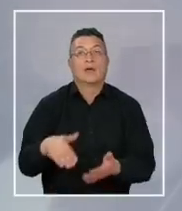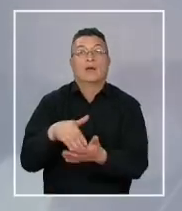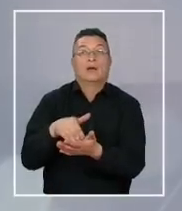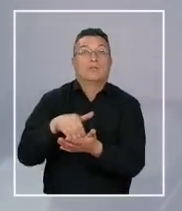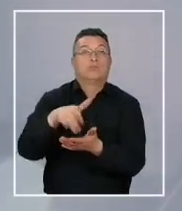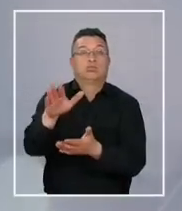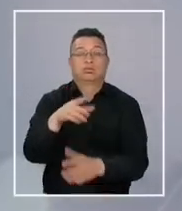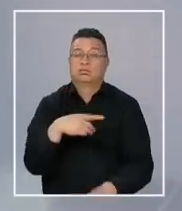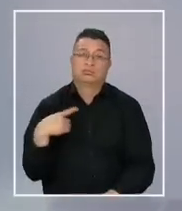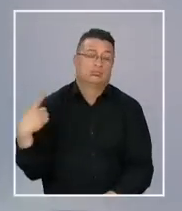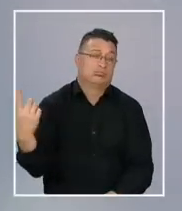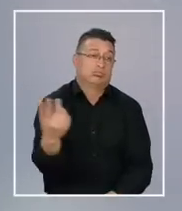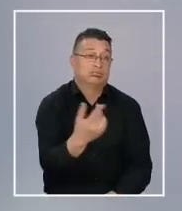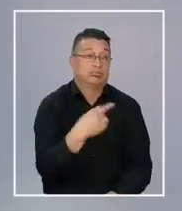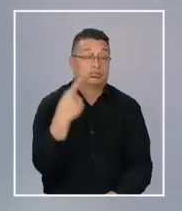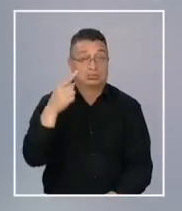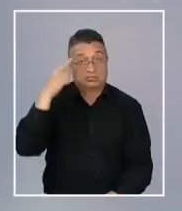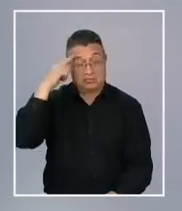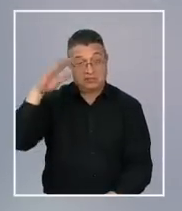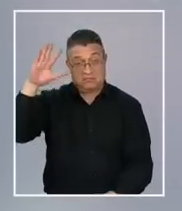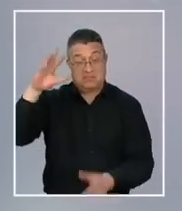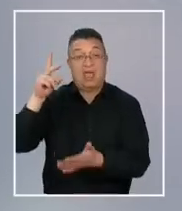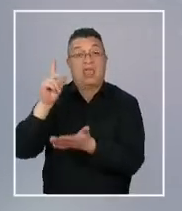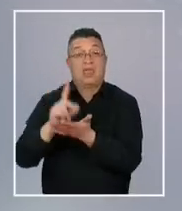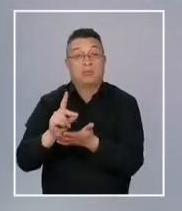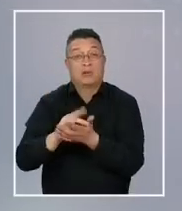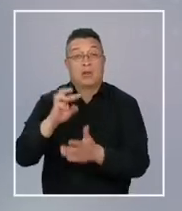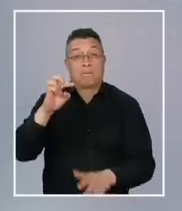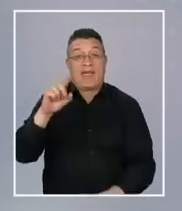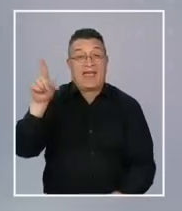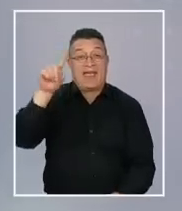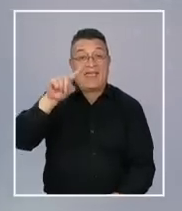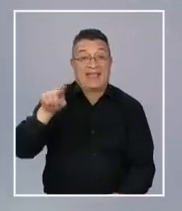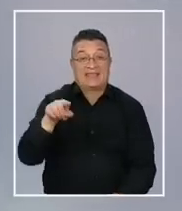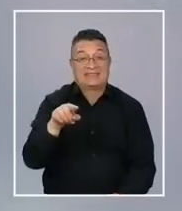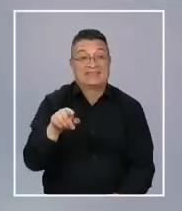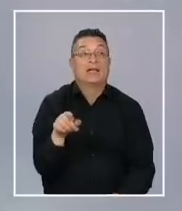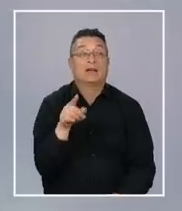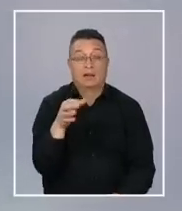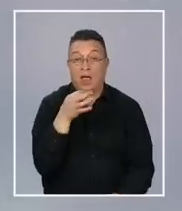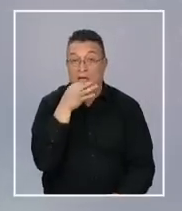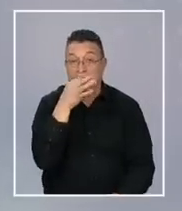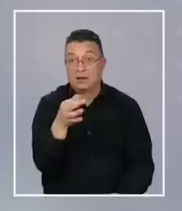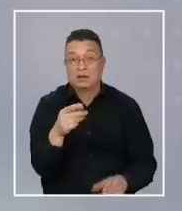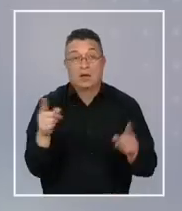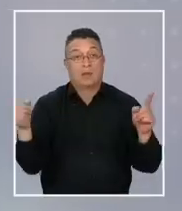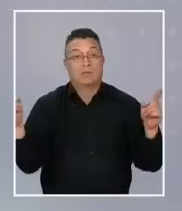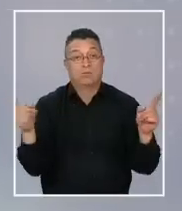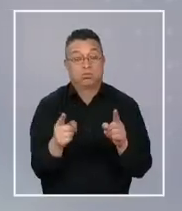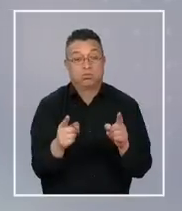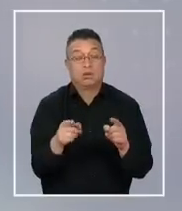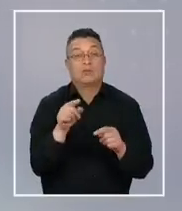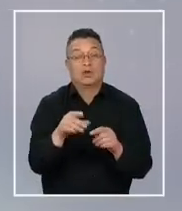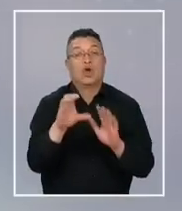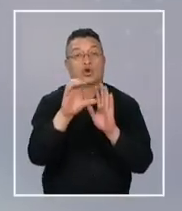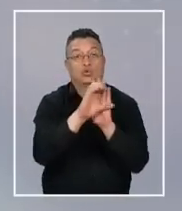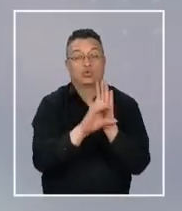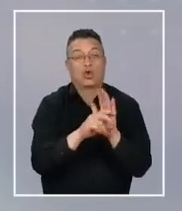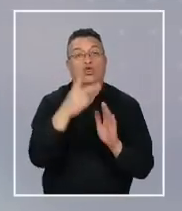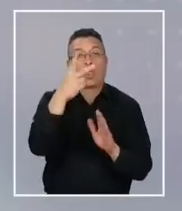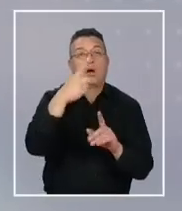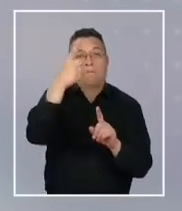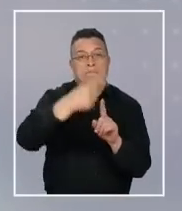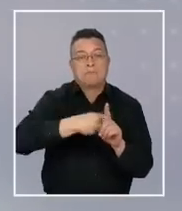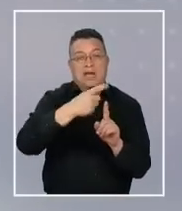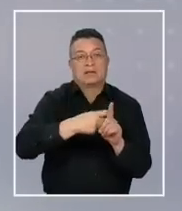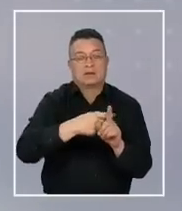Rechazo transversal generó la idea de un grupo de diputados del Partido Socialista, quienes se propusieron acortar el proceso constituyente a solo dos meses.